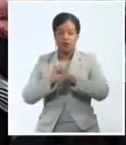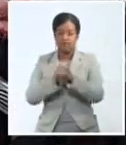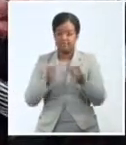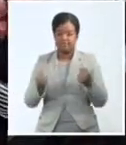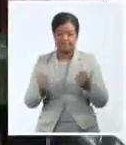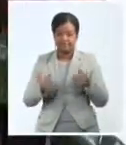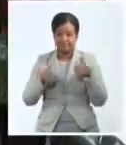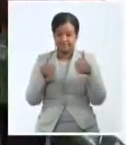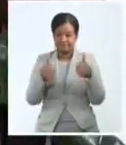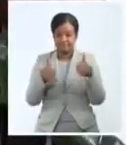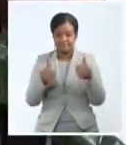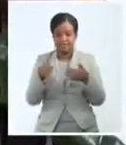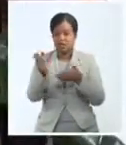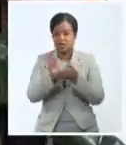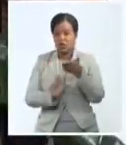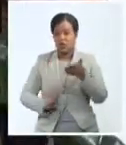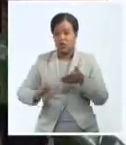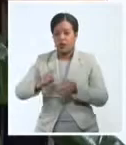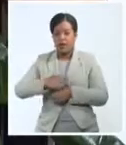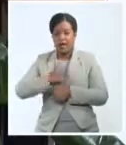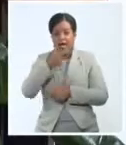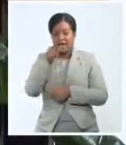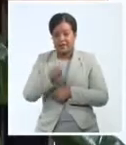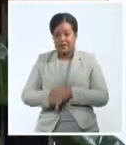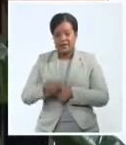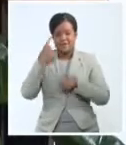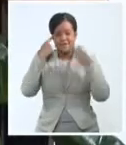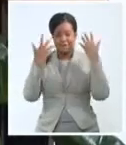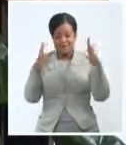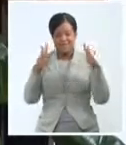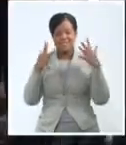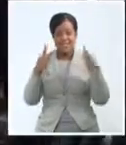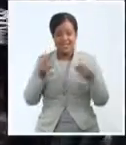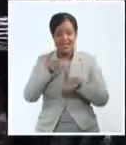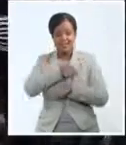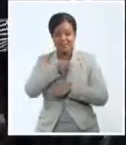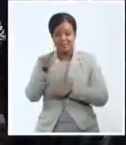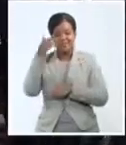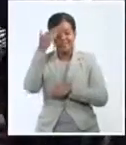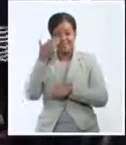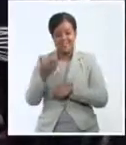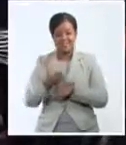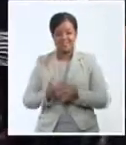de escritores y artistas. Enhorabuena, felicidades, gracias.